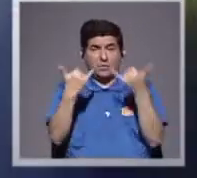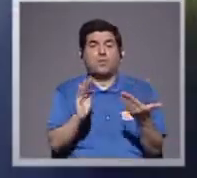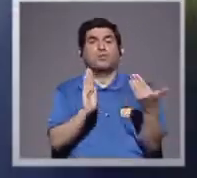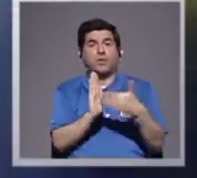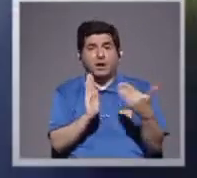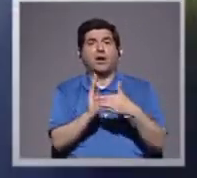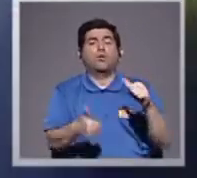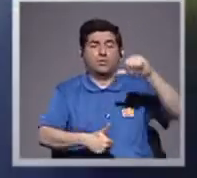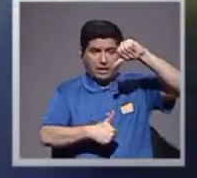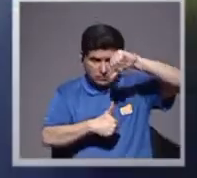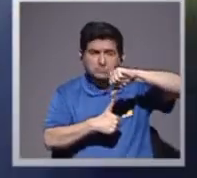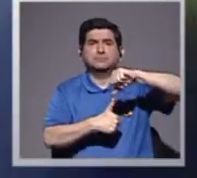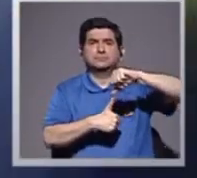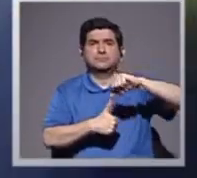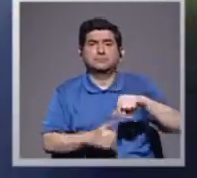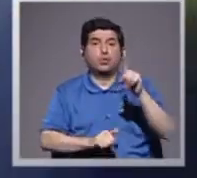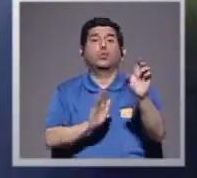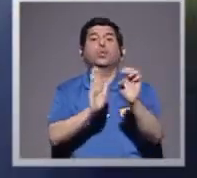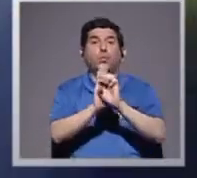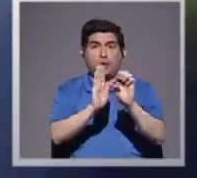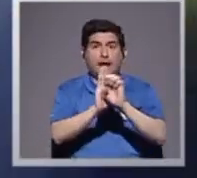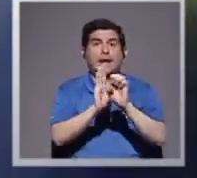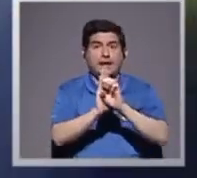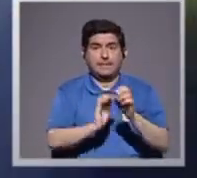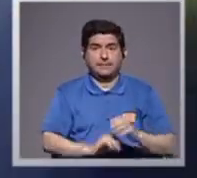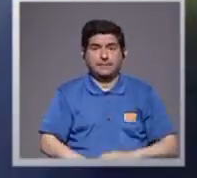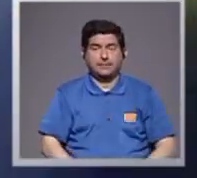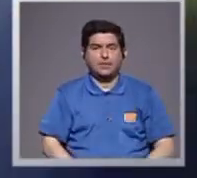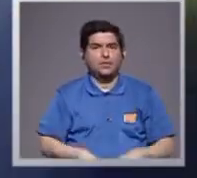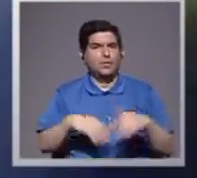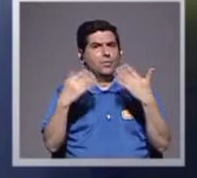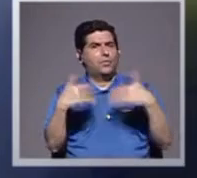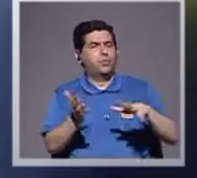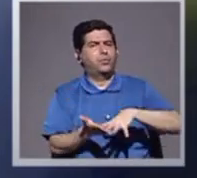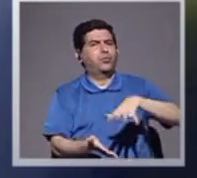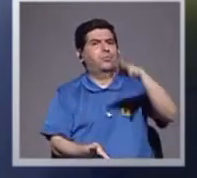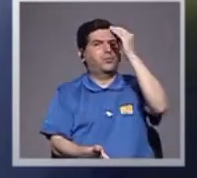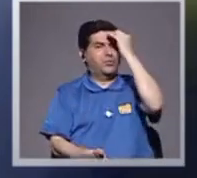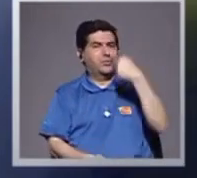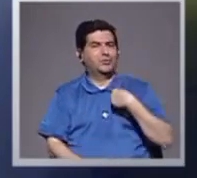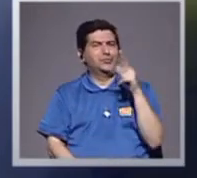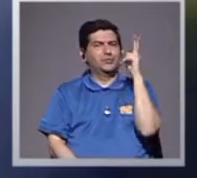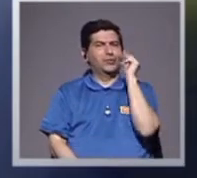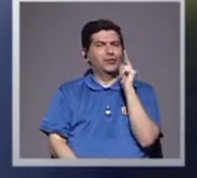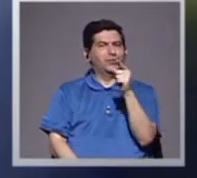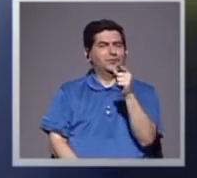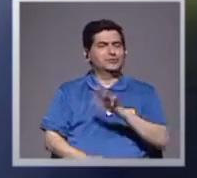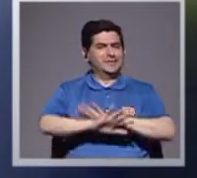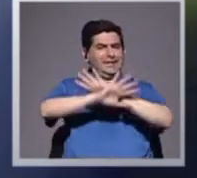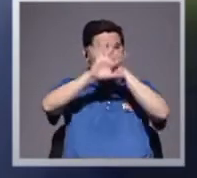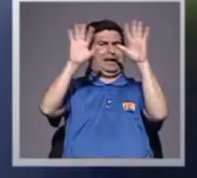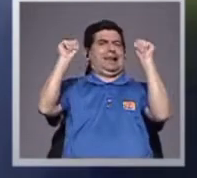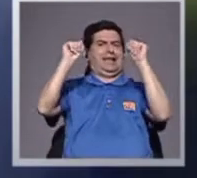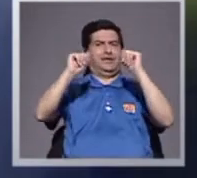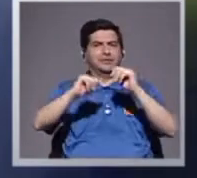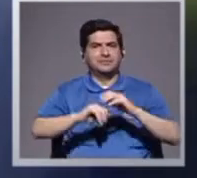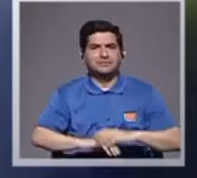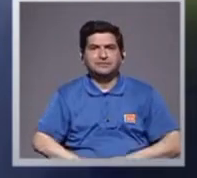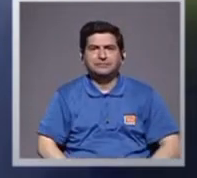sufriendo, en Centroamérica, para poner un ejemplazo, ¿cómo aprendo, don Álvaro, de escucharlo, qué claro es usted,